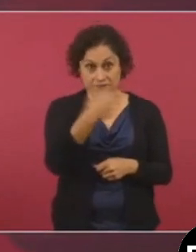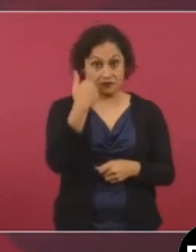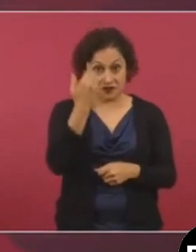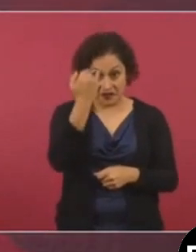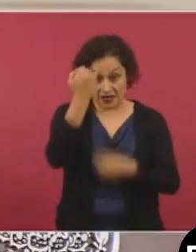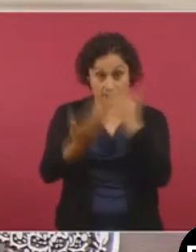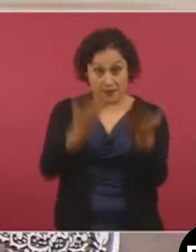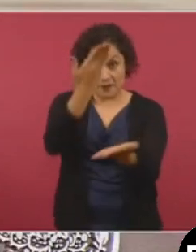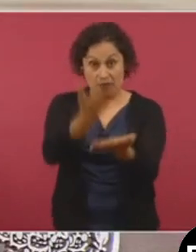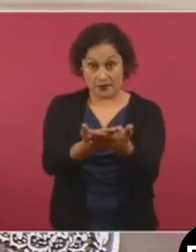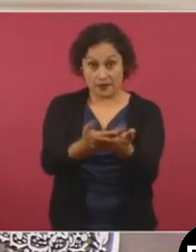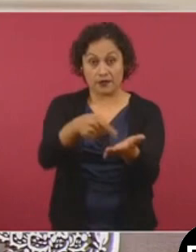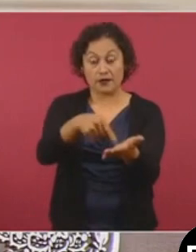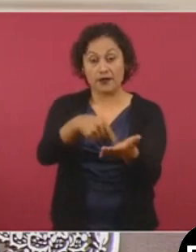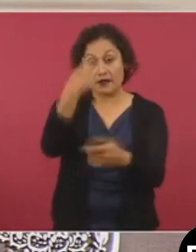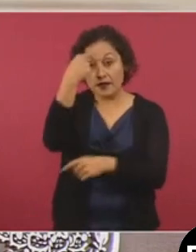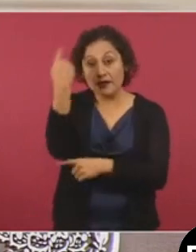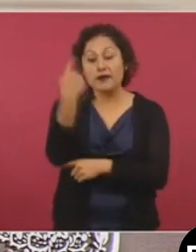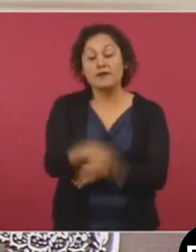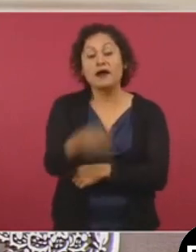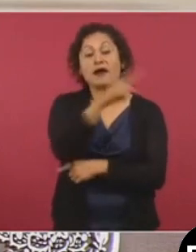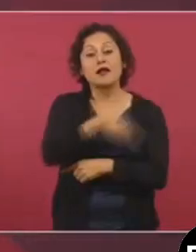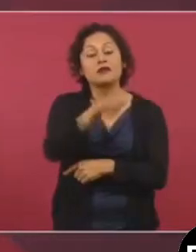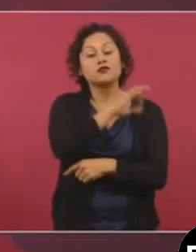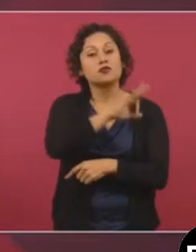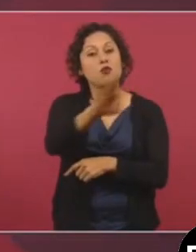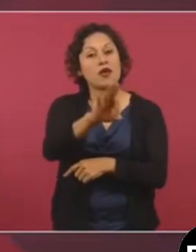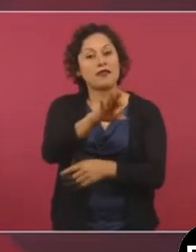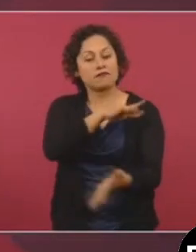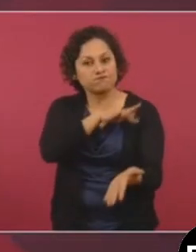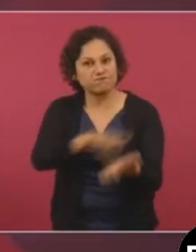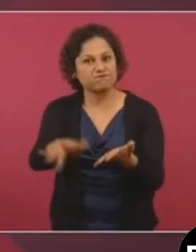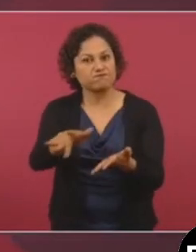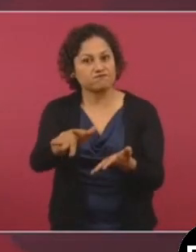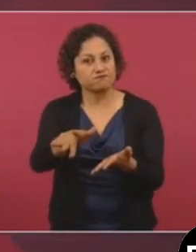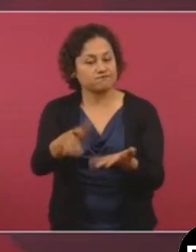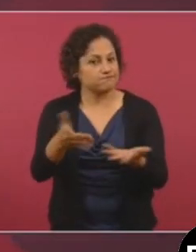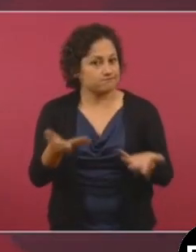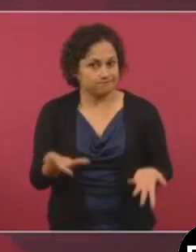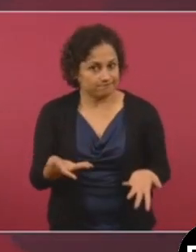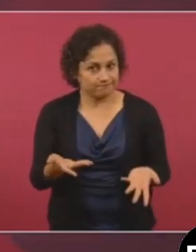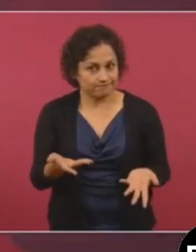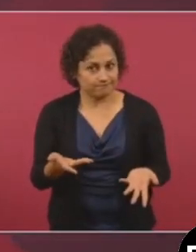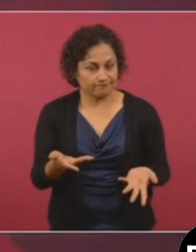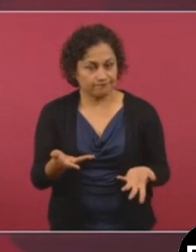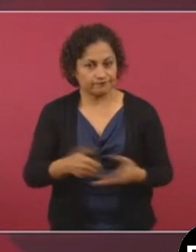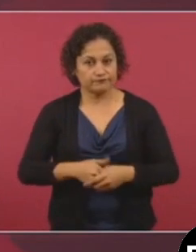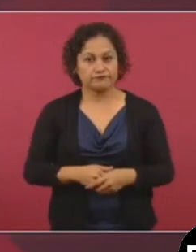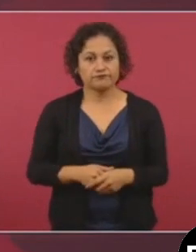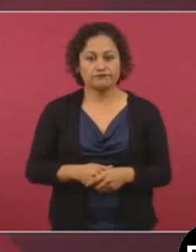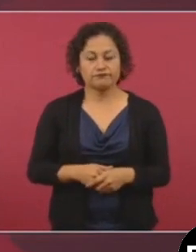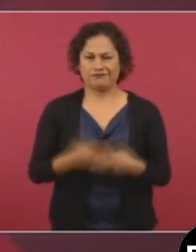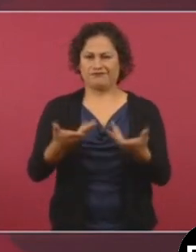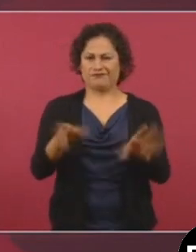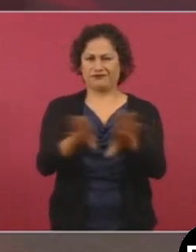puedan intervenir los